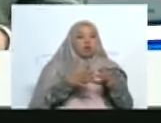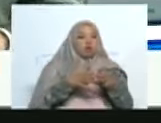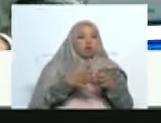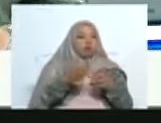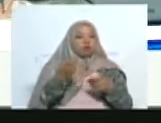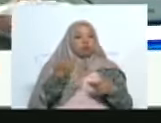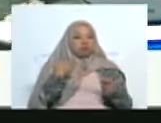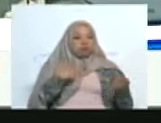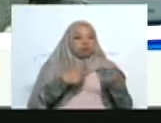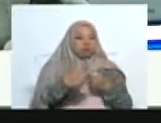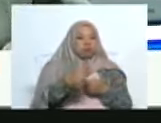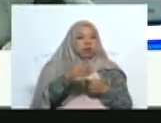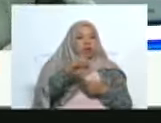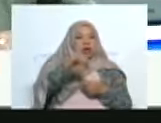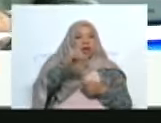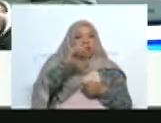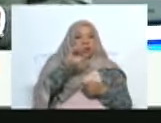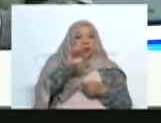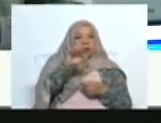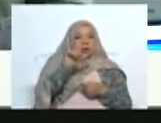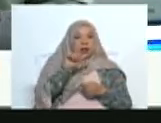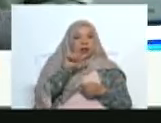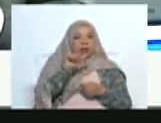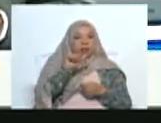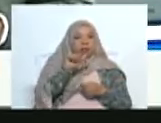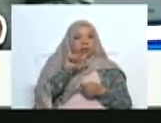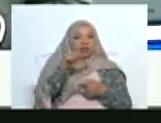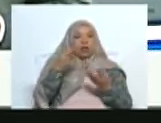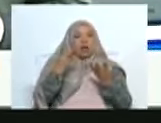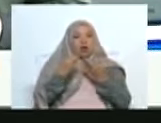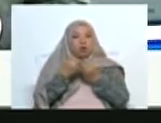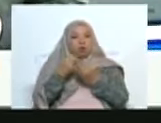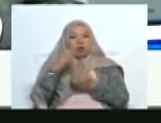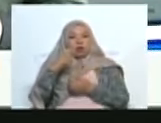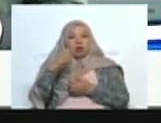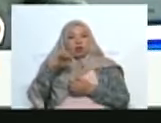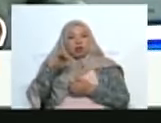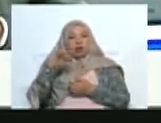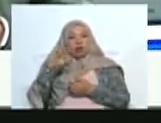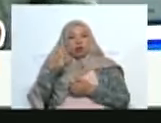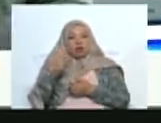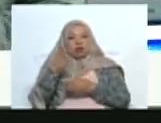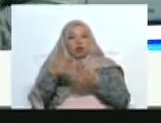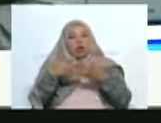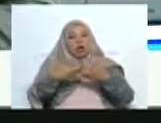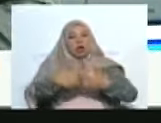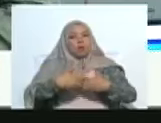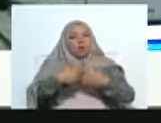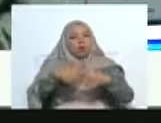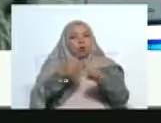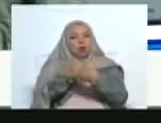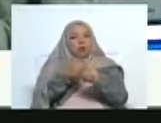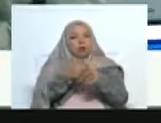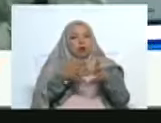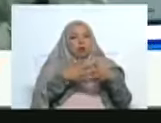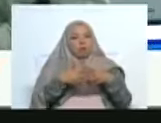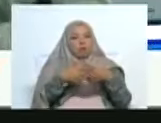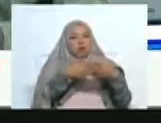DEA, de la CIA y del FBI, con conspiración de antiguos funcionarios. Yo tengo los nombres,